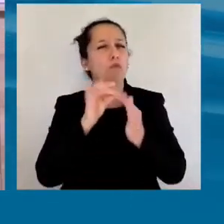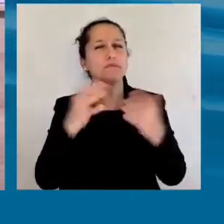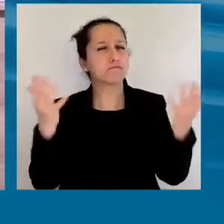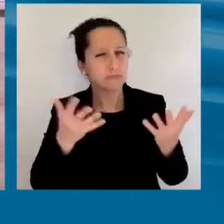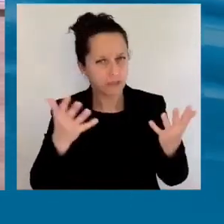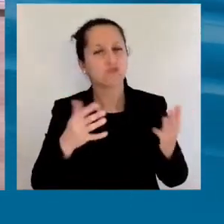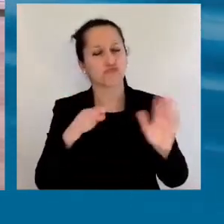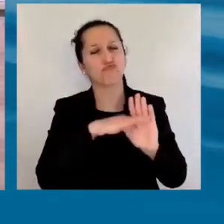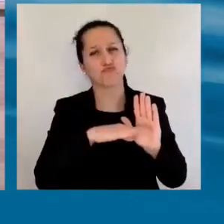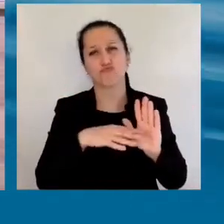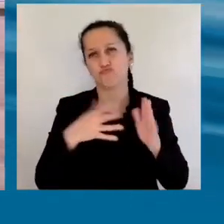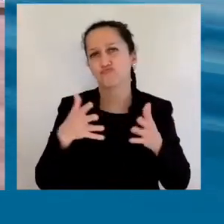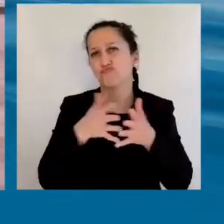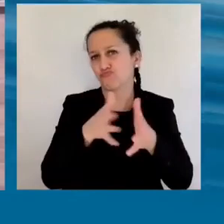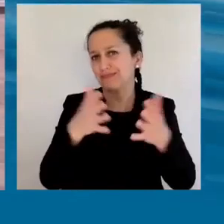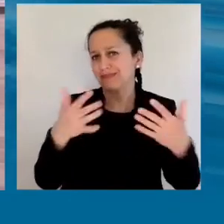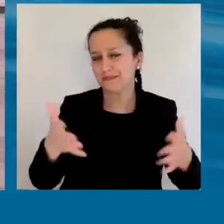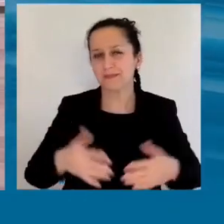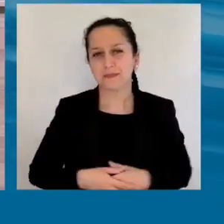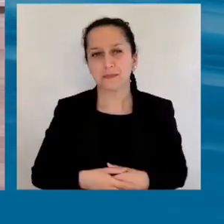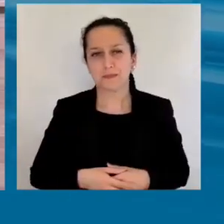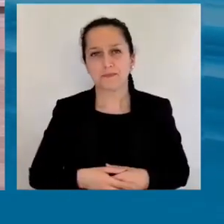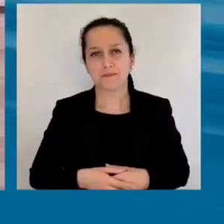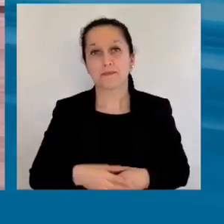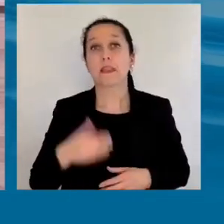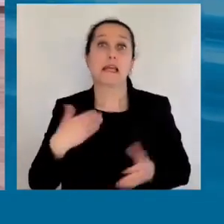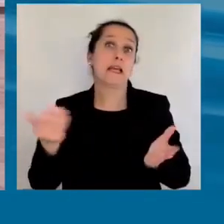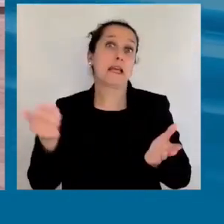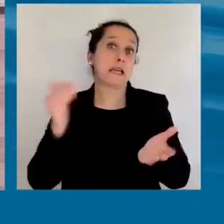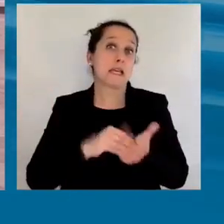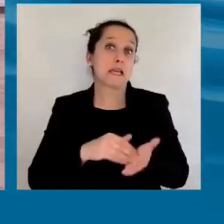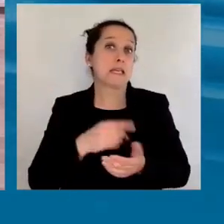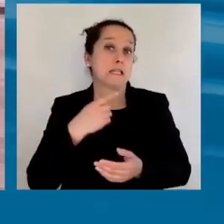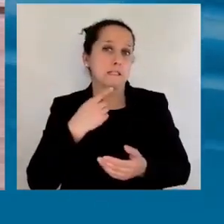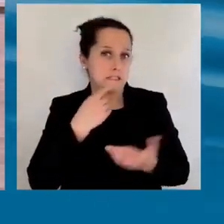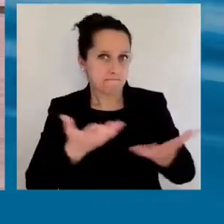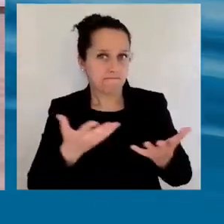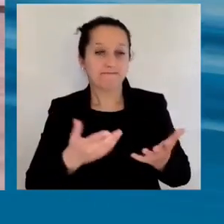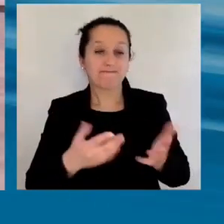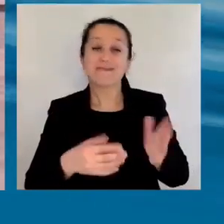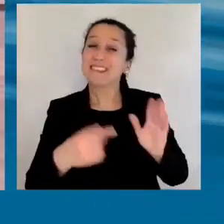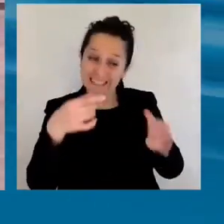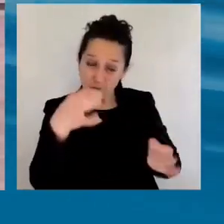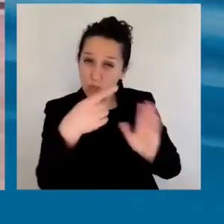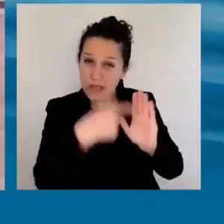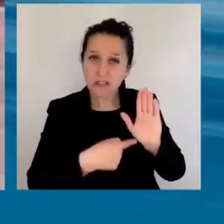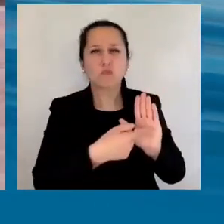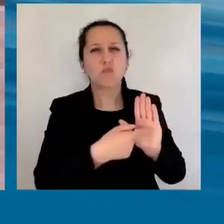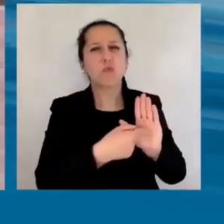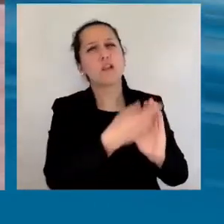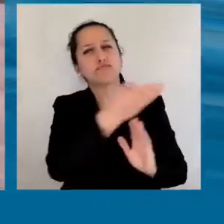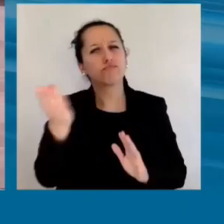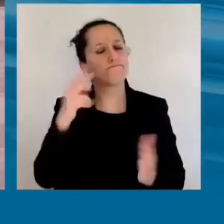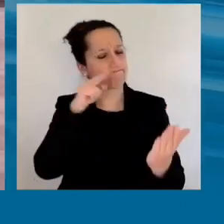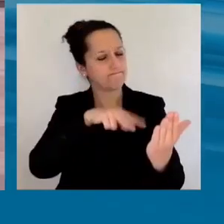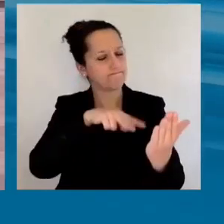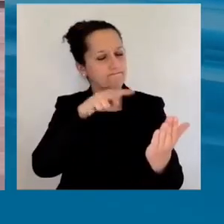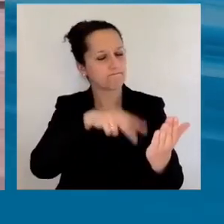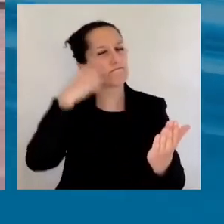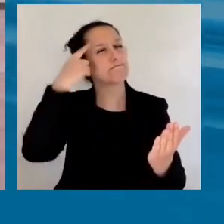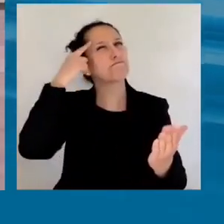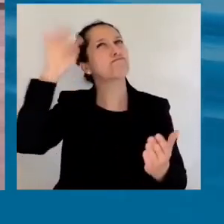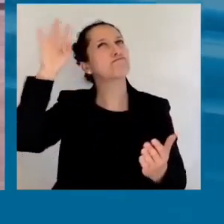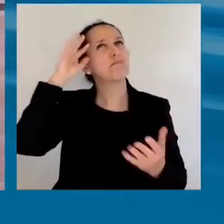quisiera reiterarles es que es una invitación. Es una invitación a repensar, reimaginar, transformar los modelos de